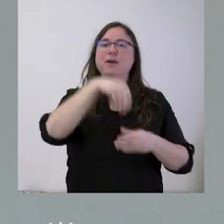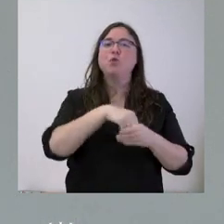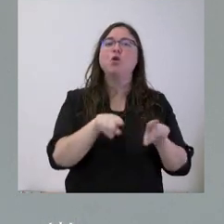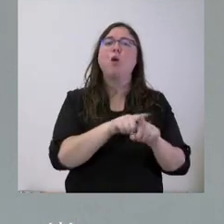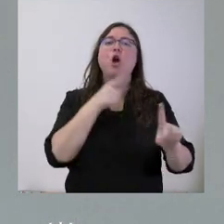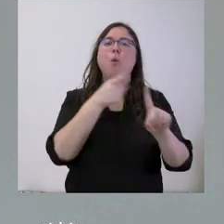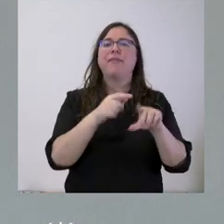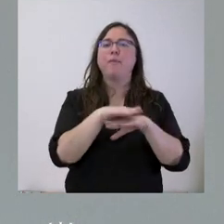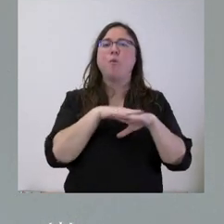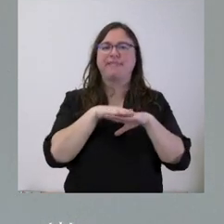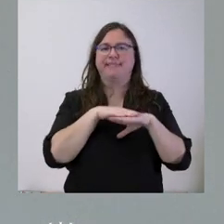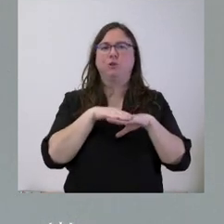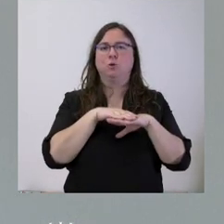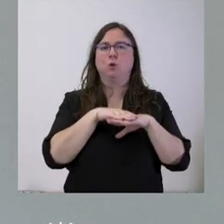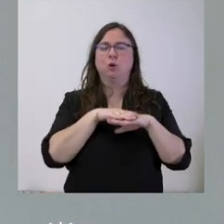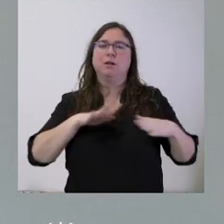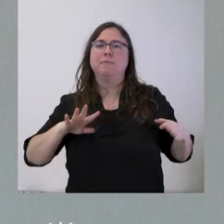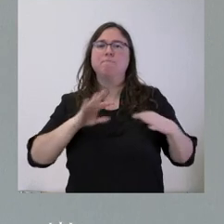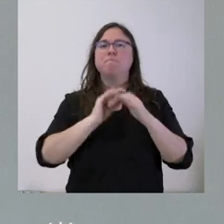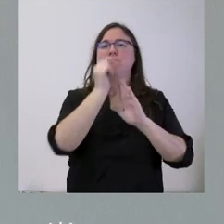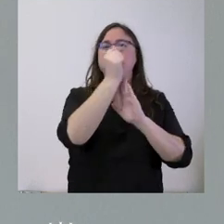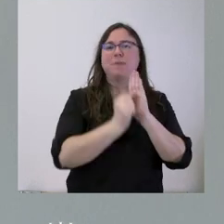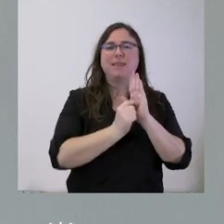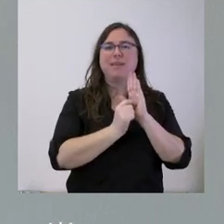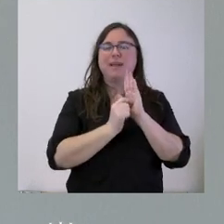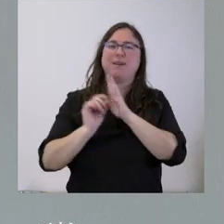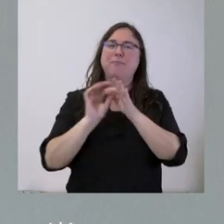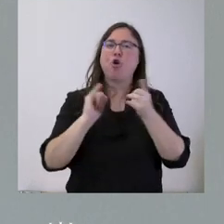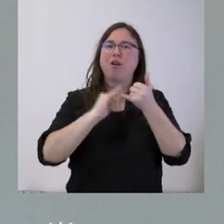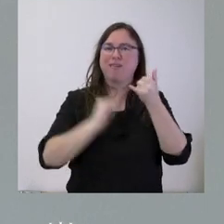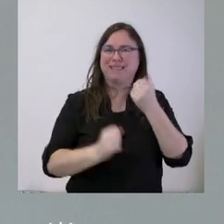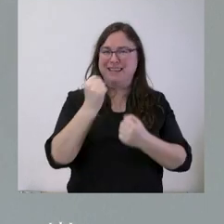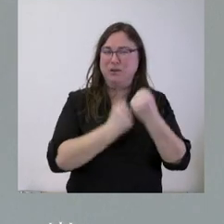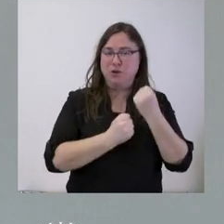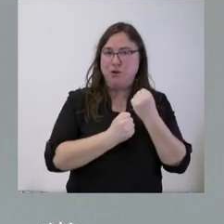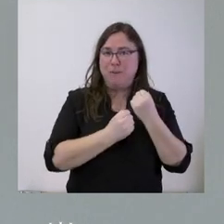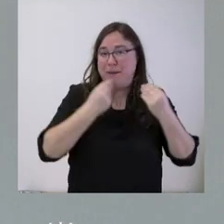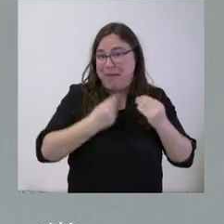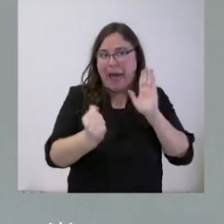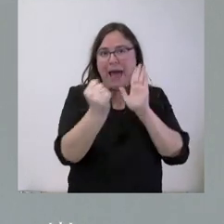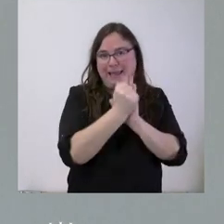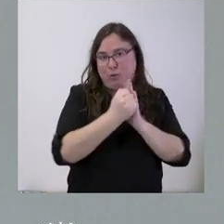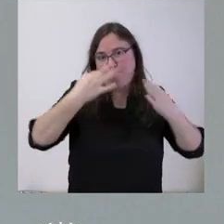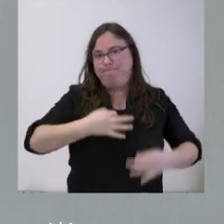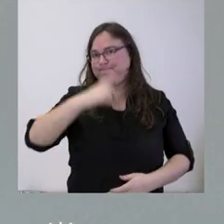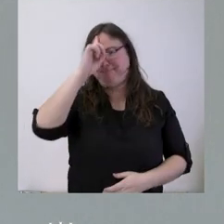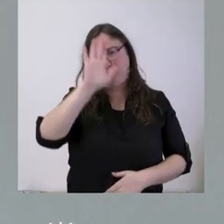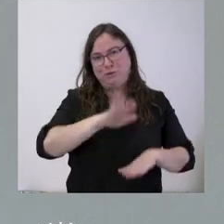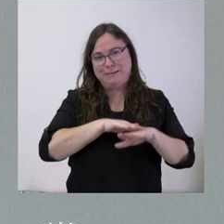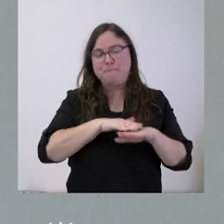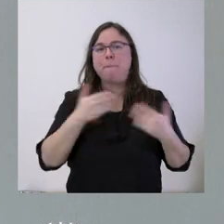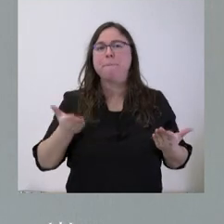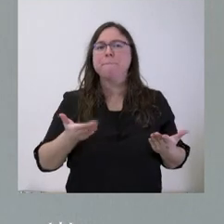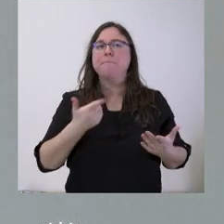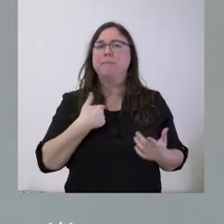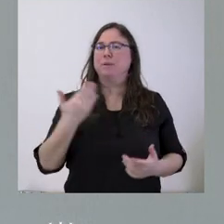básicos en relación con las medidas que tomamos en relación con la crisis económica. No me sé exactamente el artículo del que estoy haciendo referencia, pero la